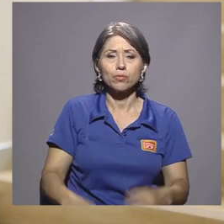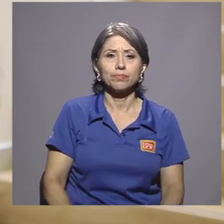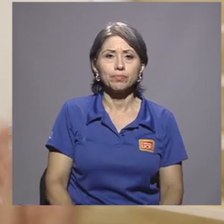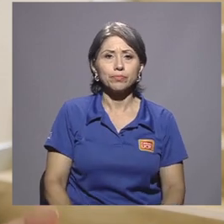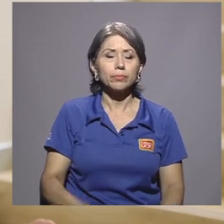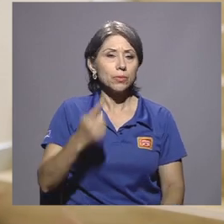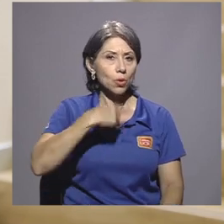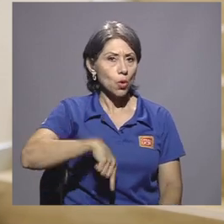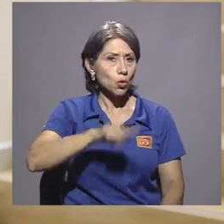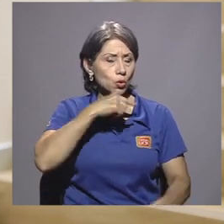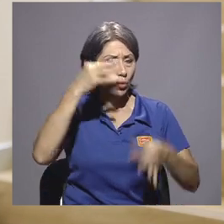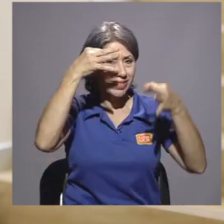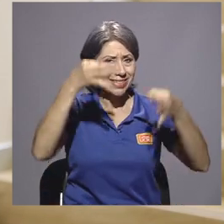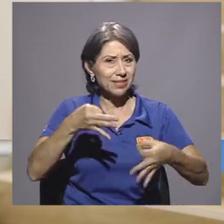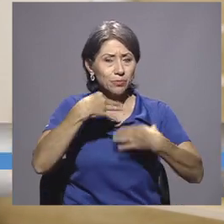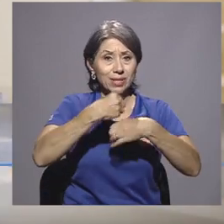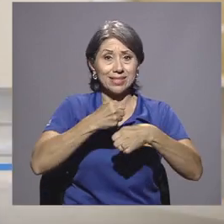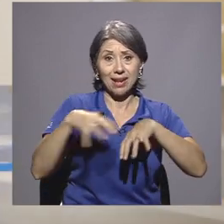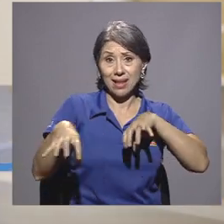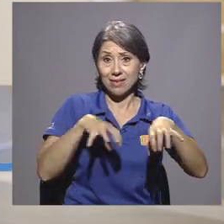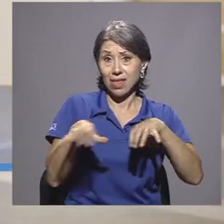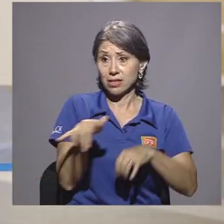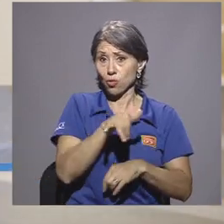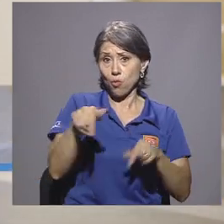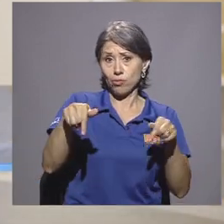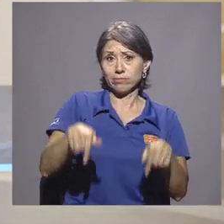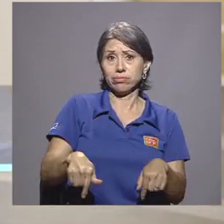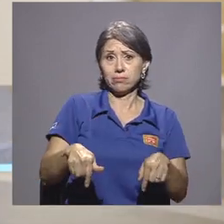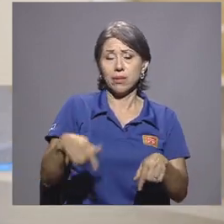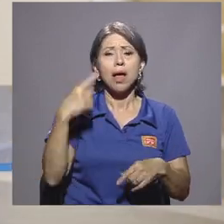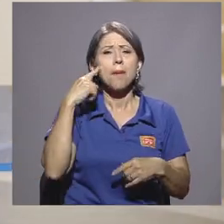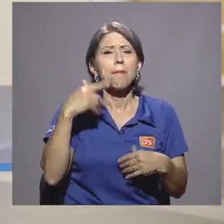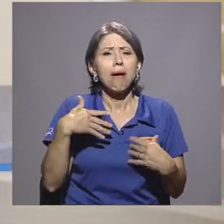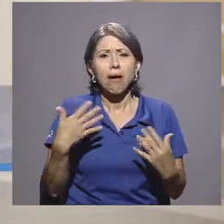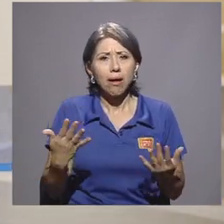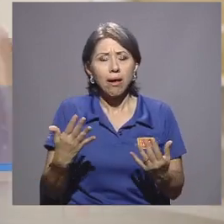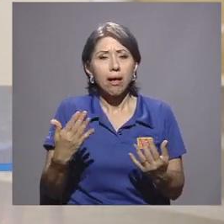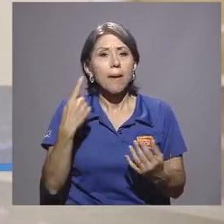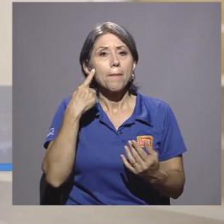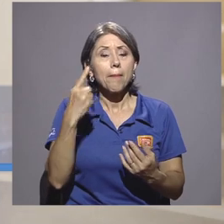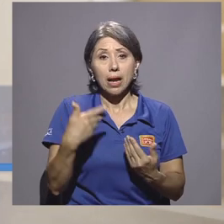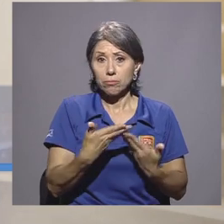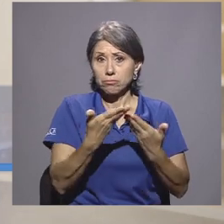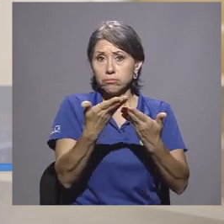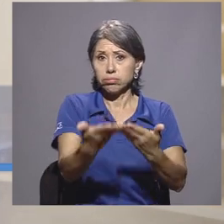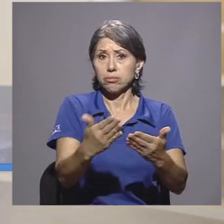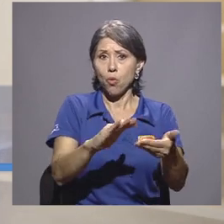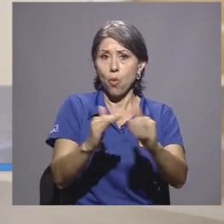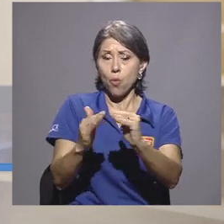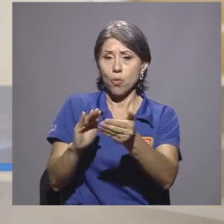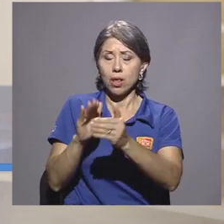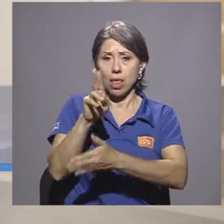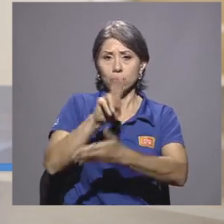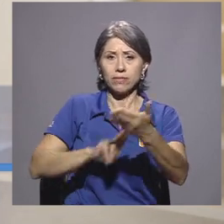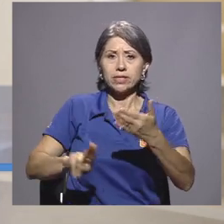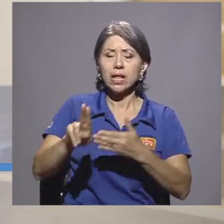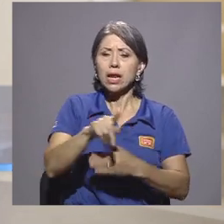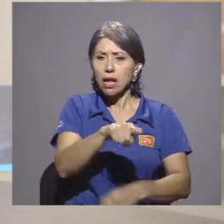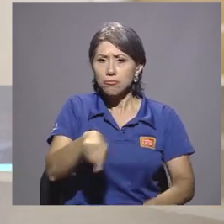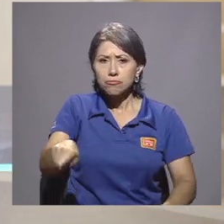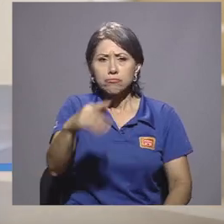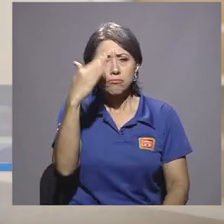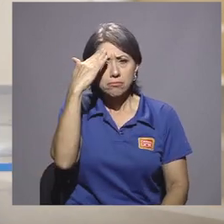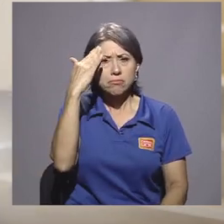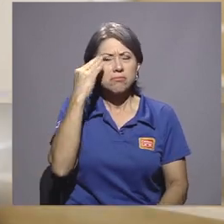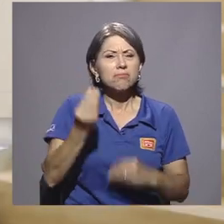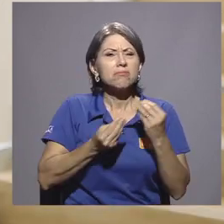hacer como este tipo de jornadas para darle a la comunidad universitaria la oportunidad de conocer